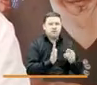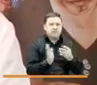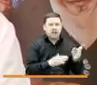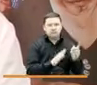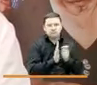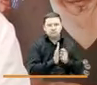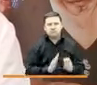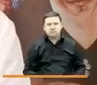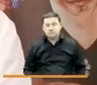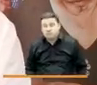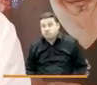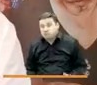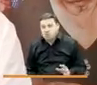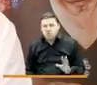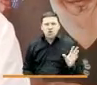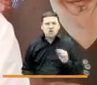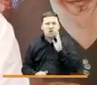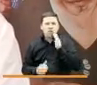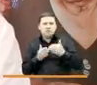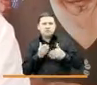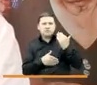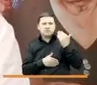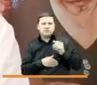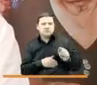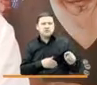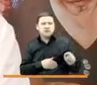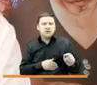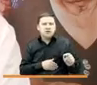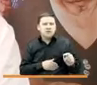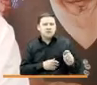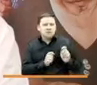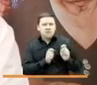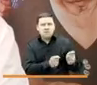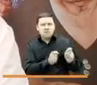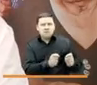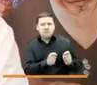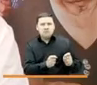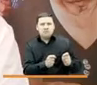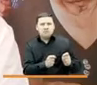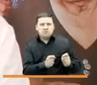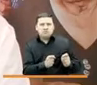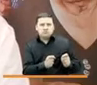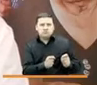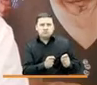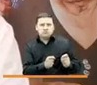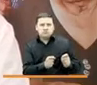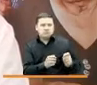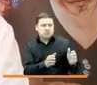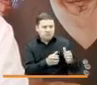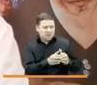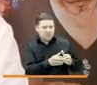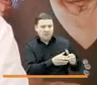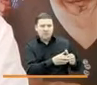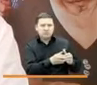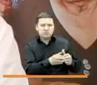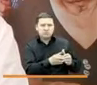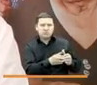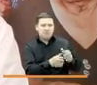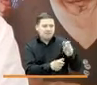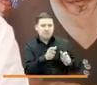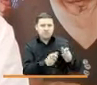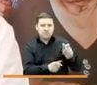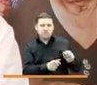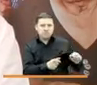todo inicia todo inicia por la entrega de un albergue para que la gente